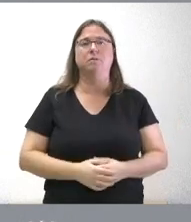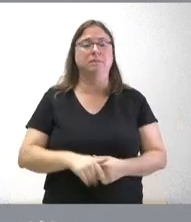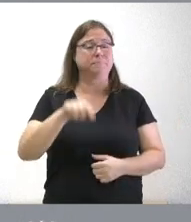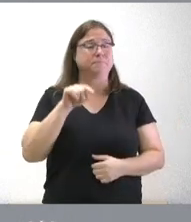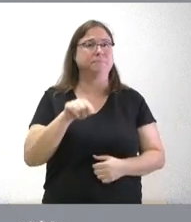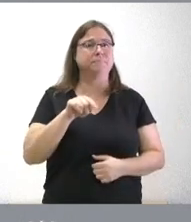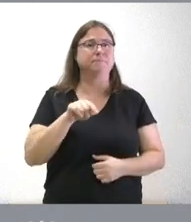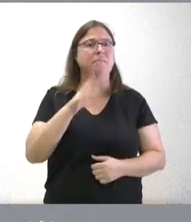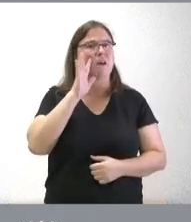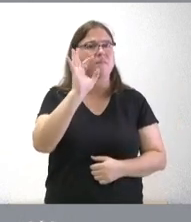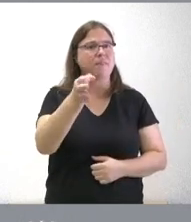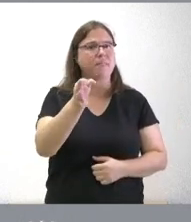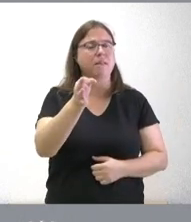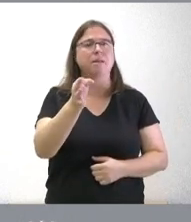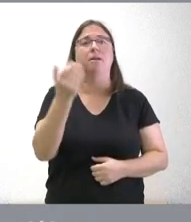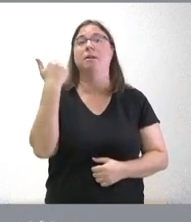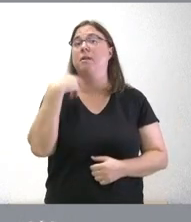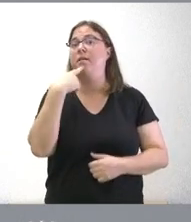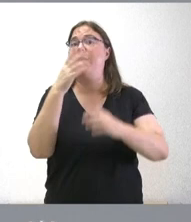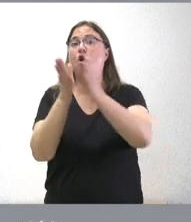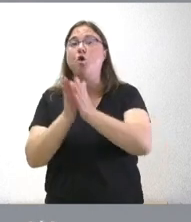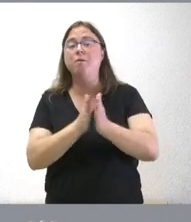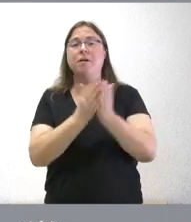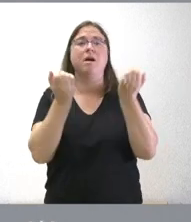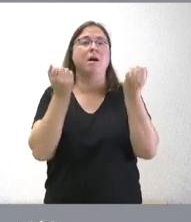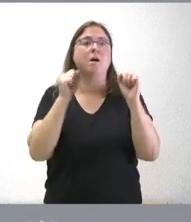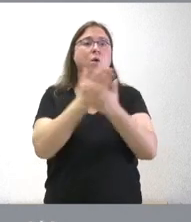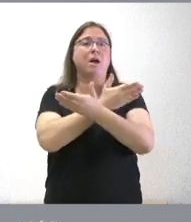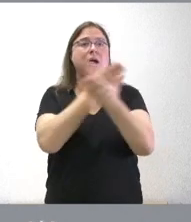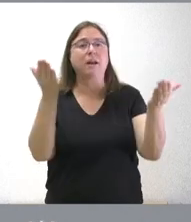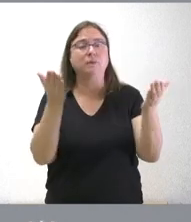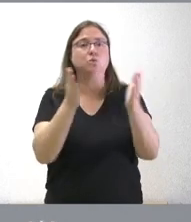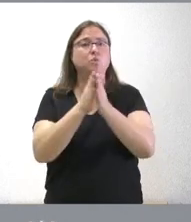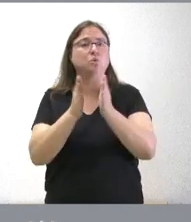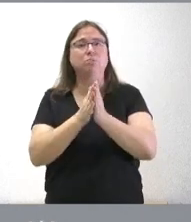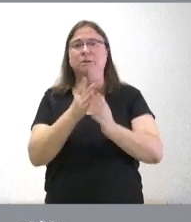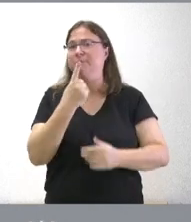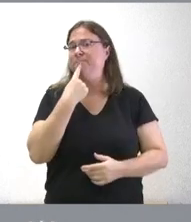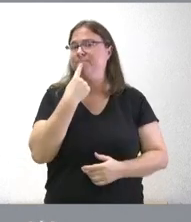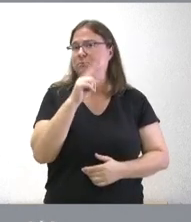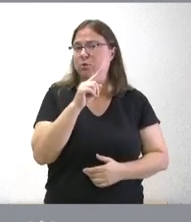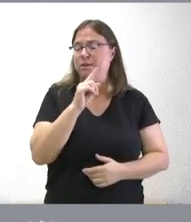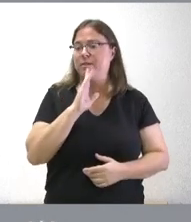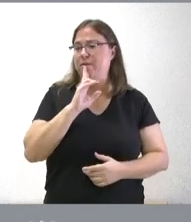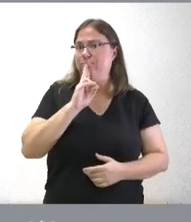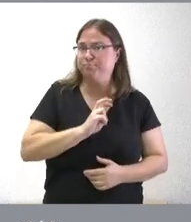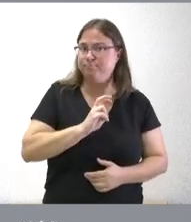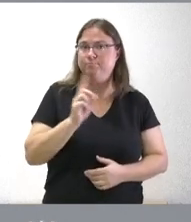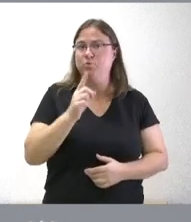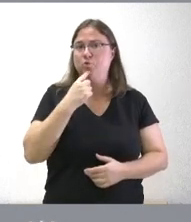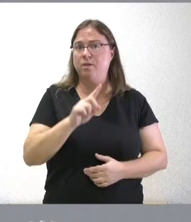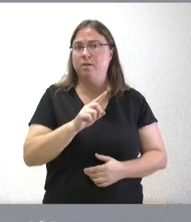es verdad lo que dijo su compañera que aunque el resto de los grupos no manifestaron su parecer favorable a estos pactos